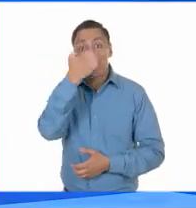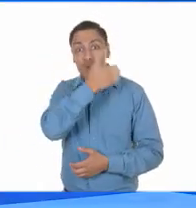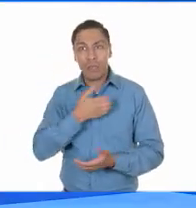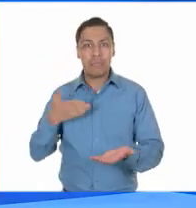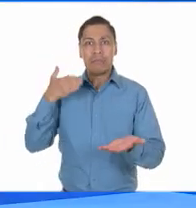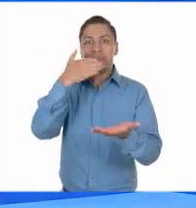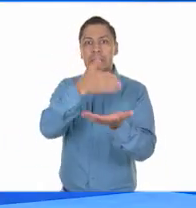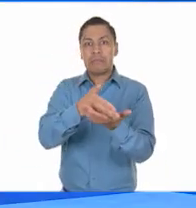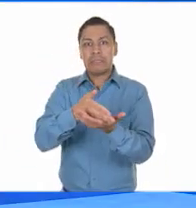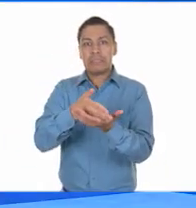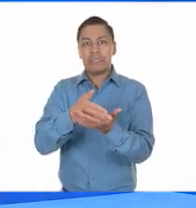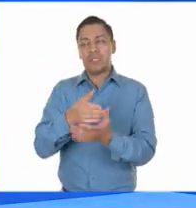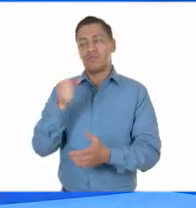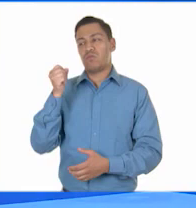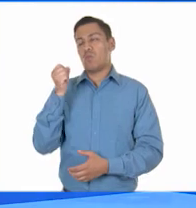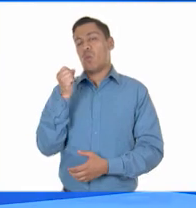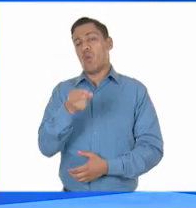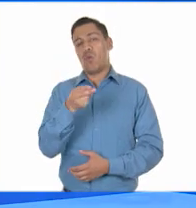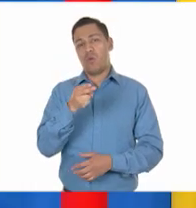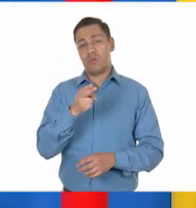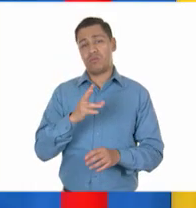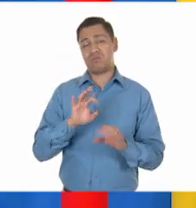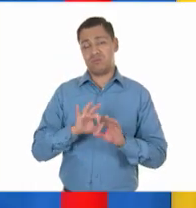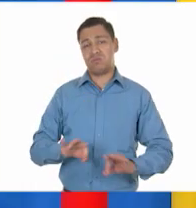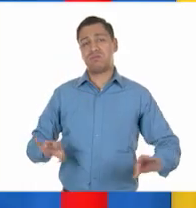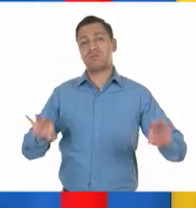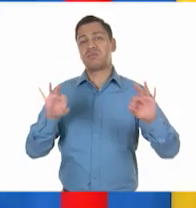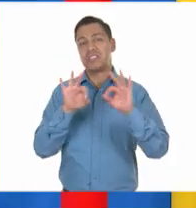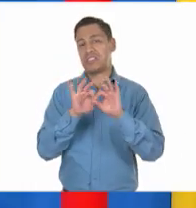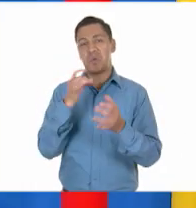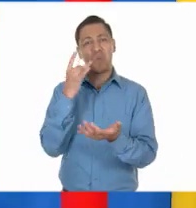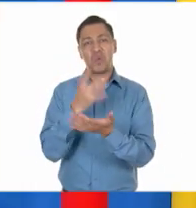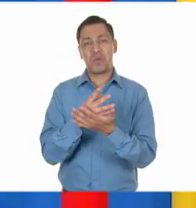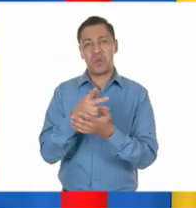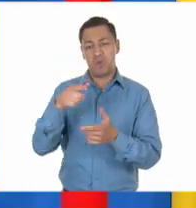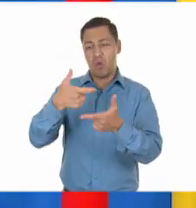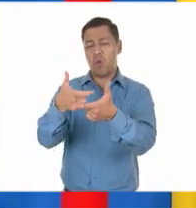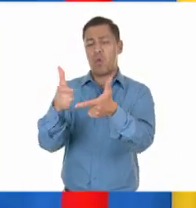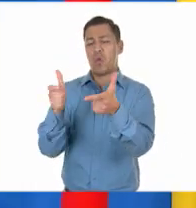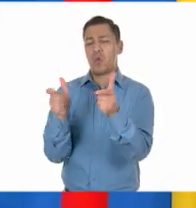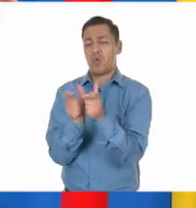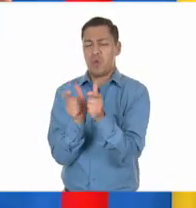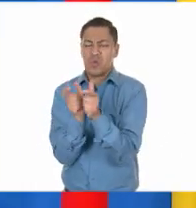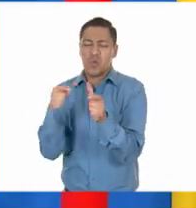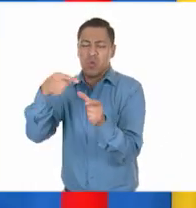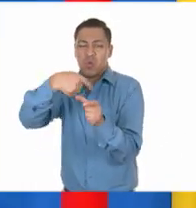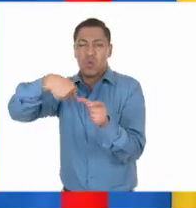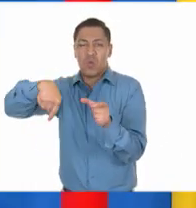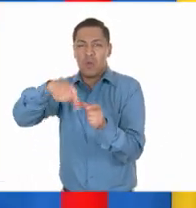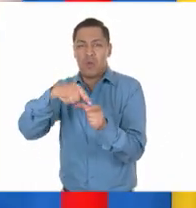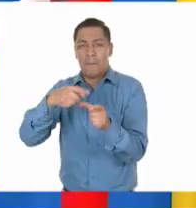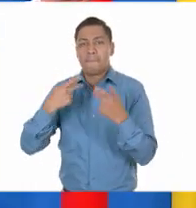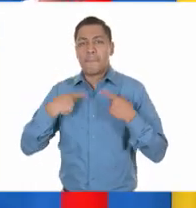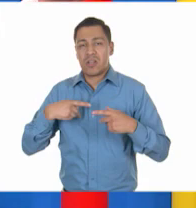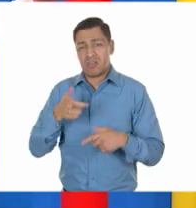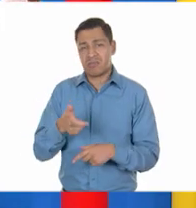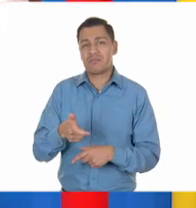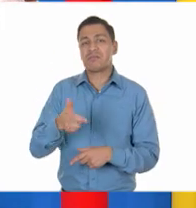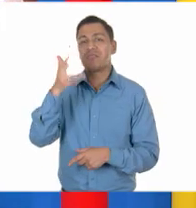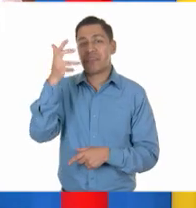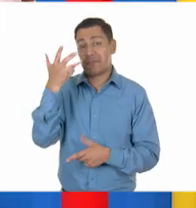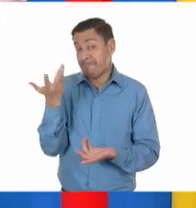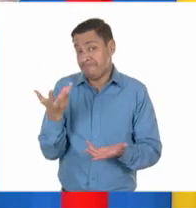considerado un privilegio, ¿no, maestra? Sí, Jenny. Aunque la educación pasó a ser considerada desde la Constitución de